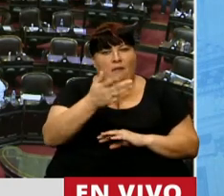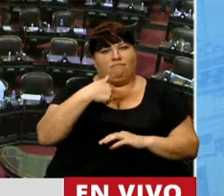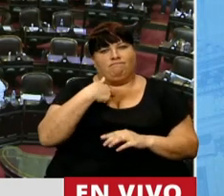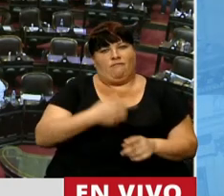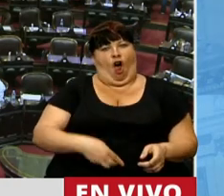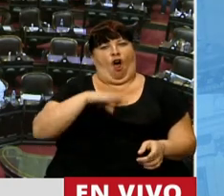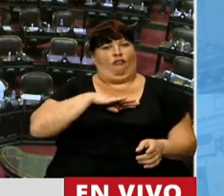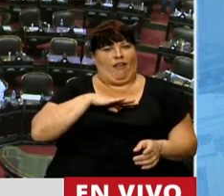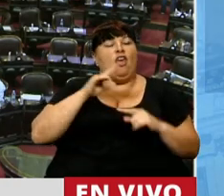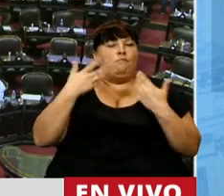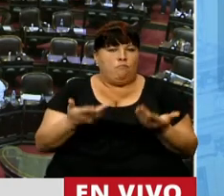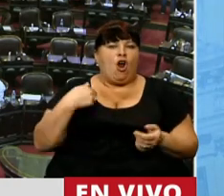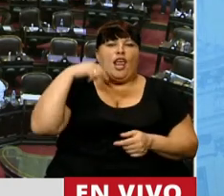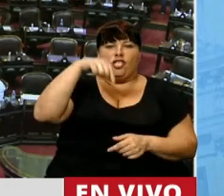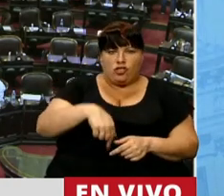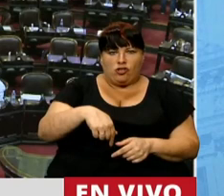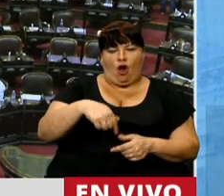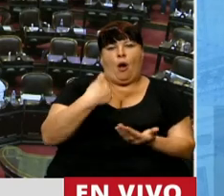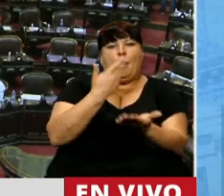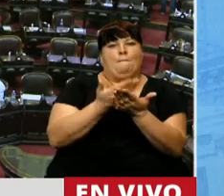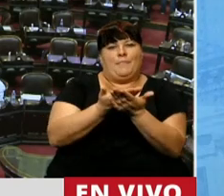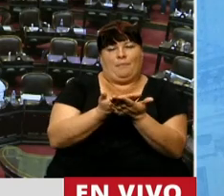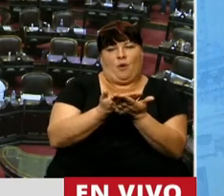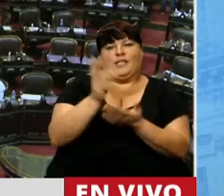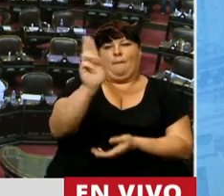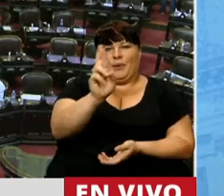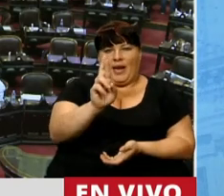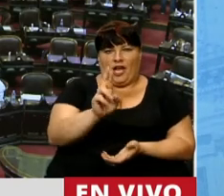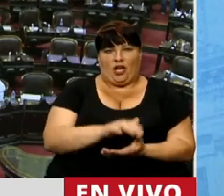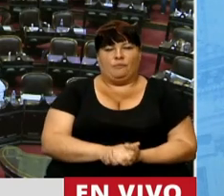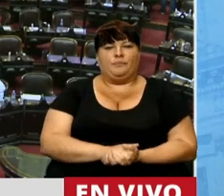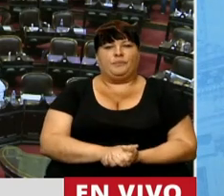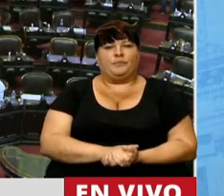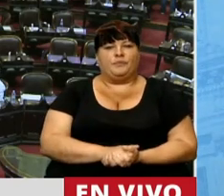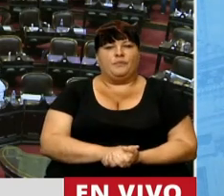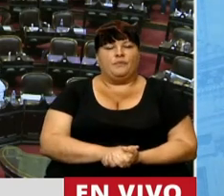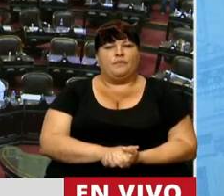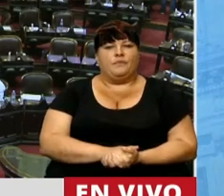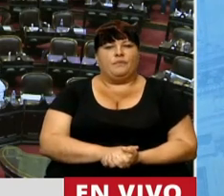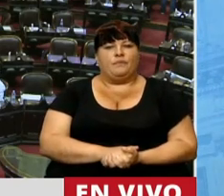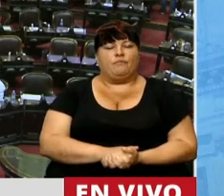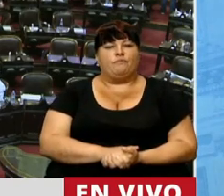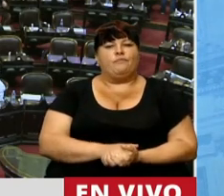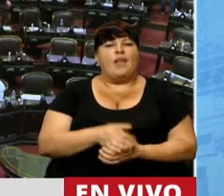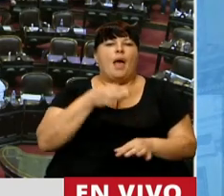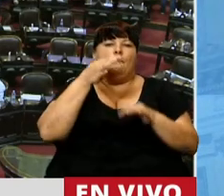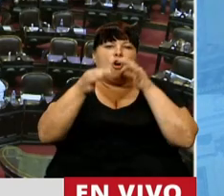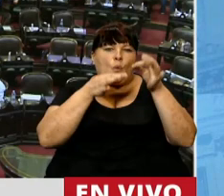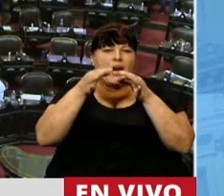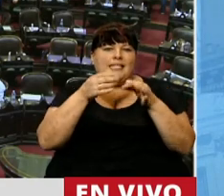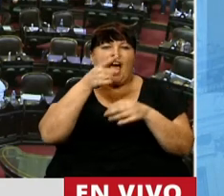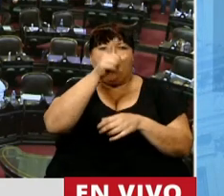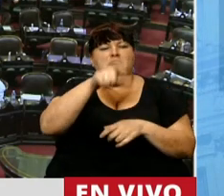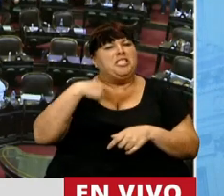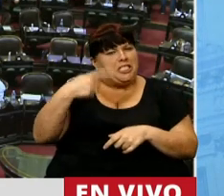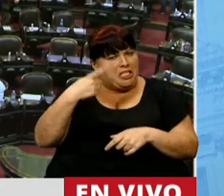agraviando y por el cual estamos presentando esta cuestión de privilegio. El diálogo con él